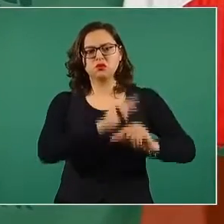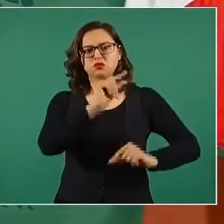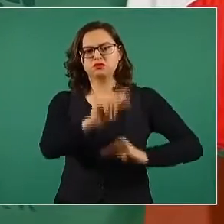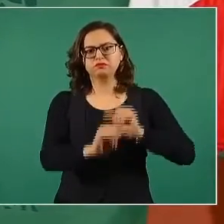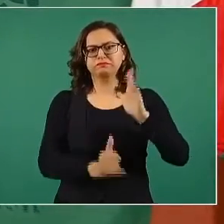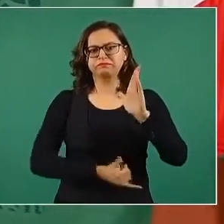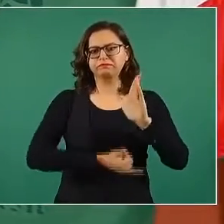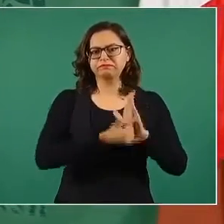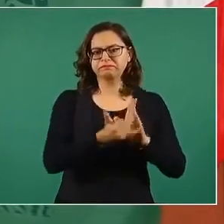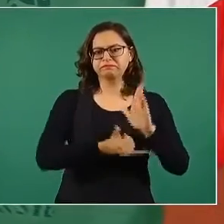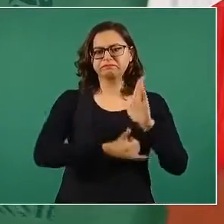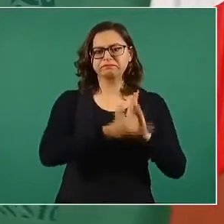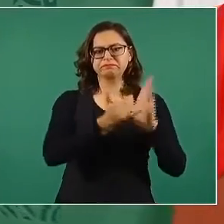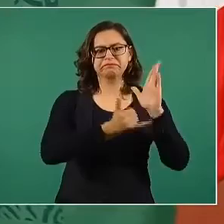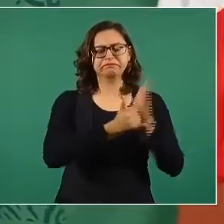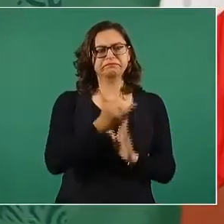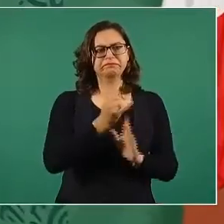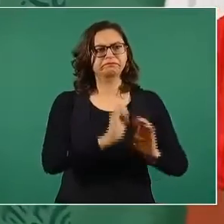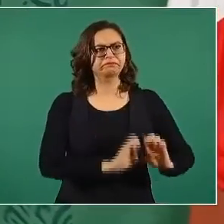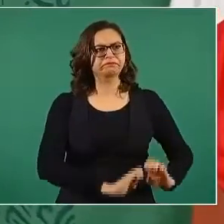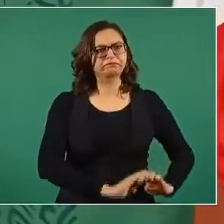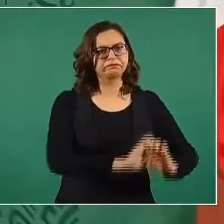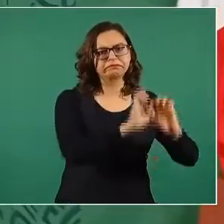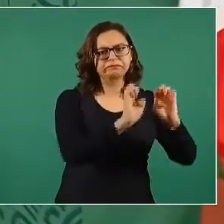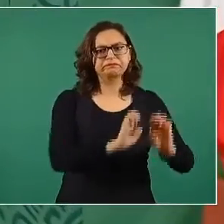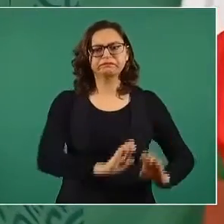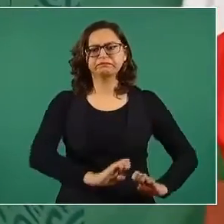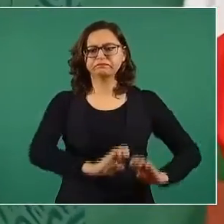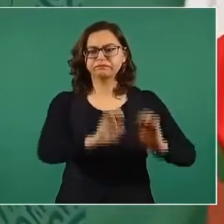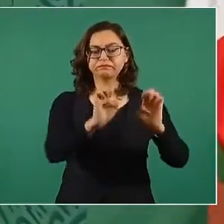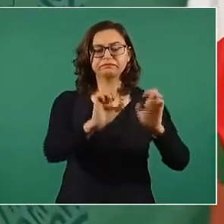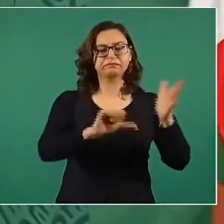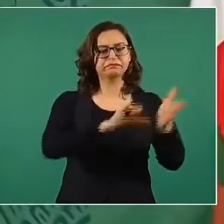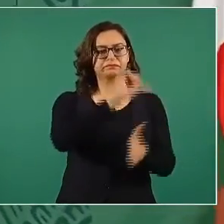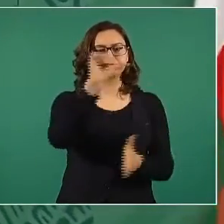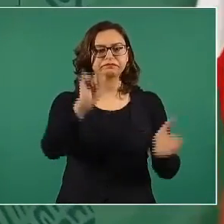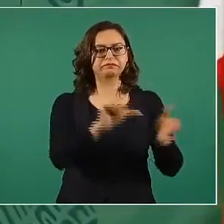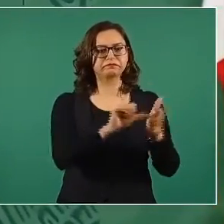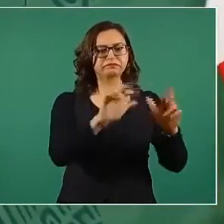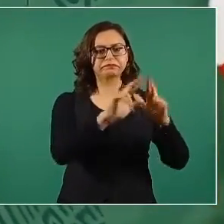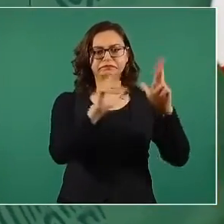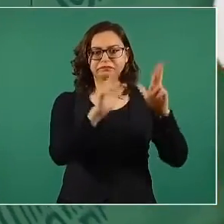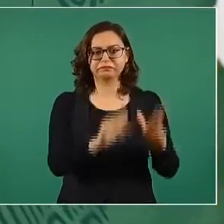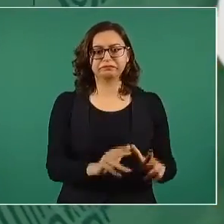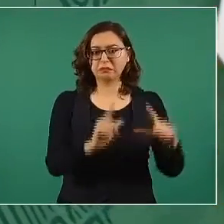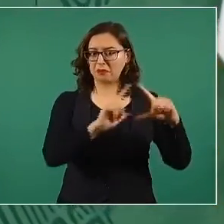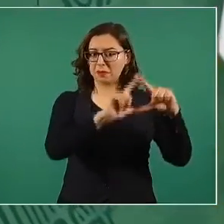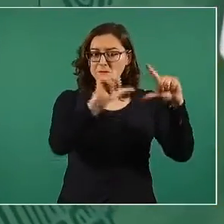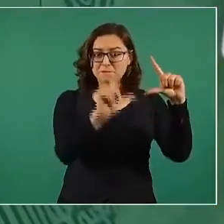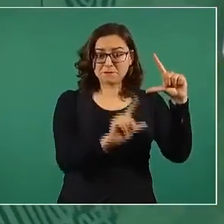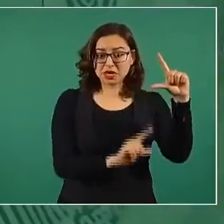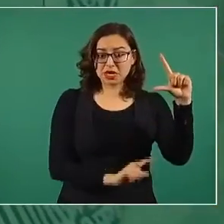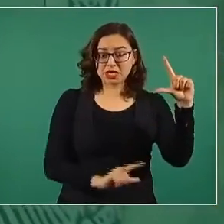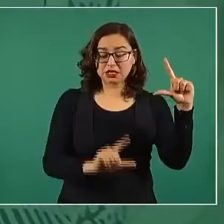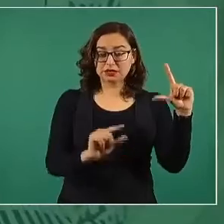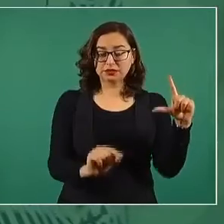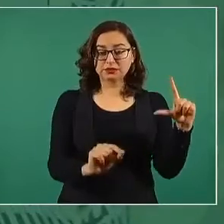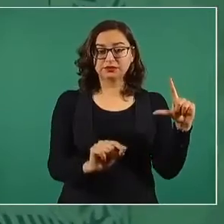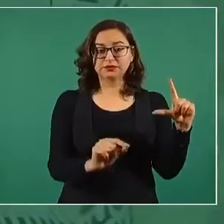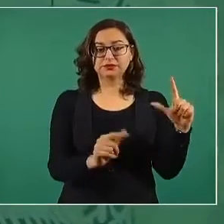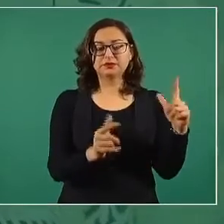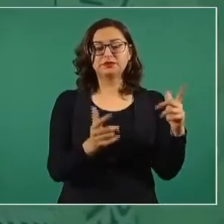de centros de rehabilitación en todo el país que